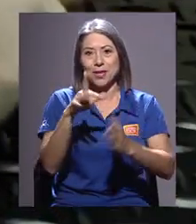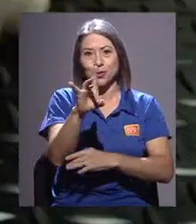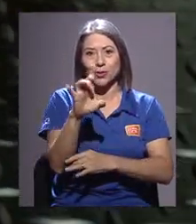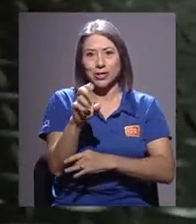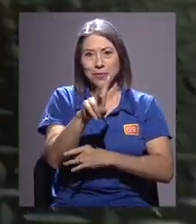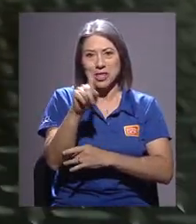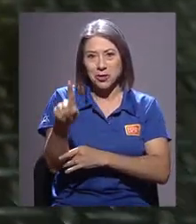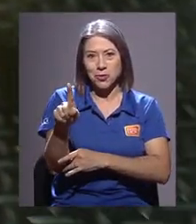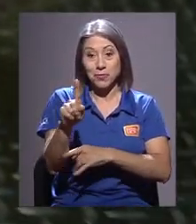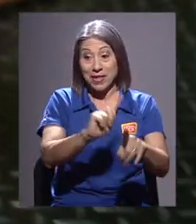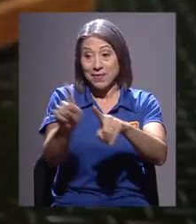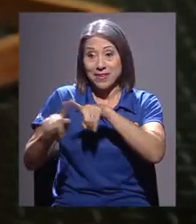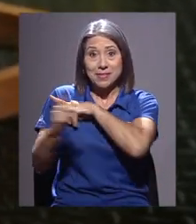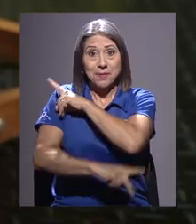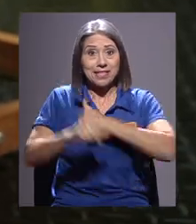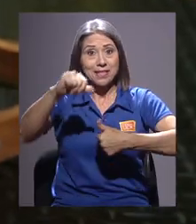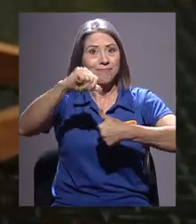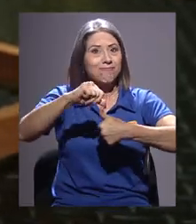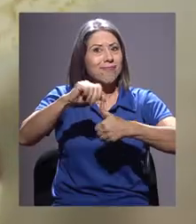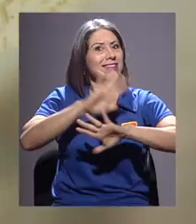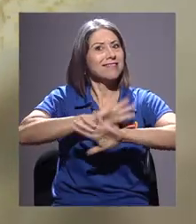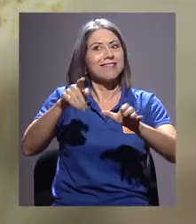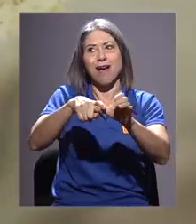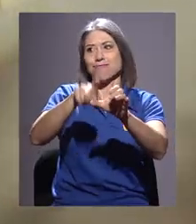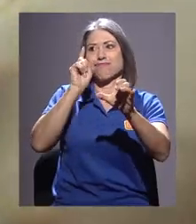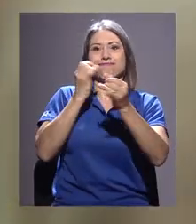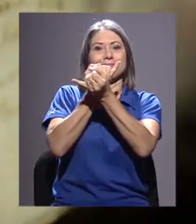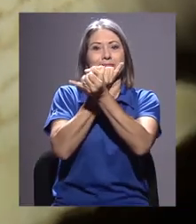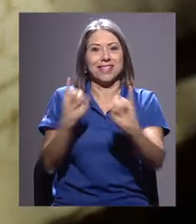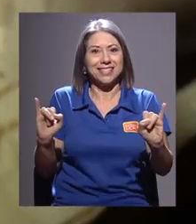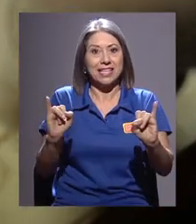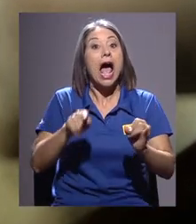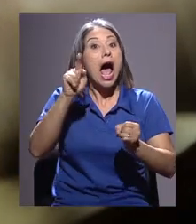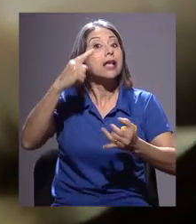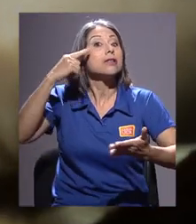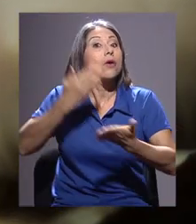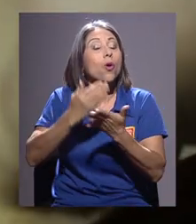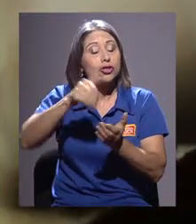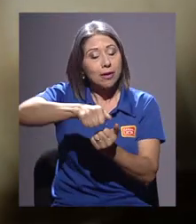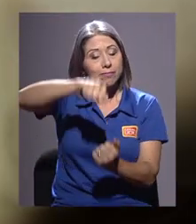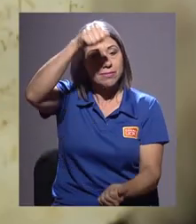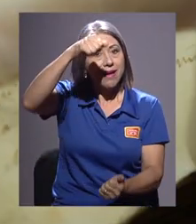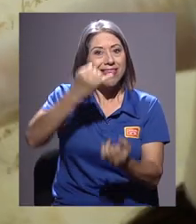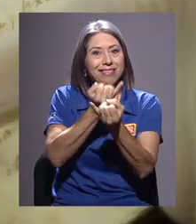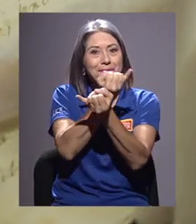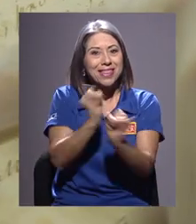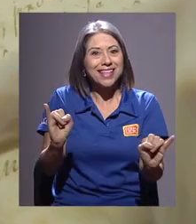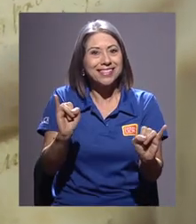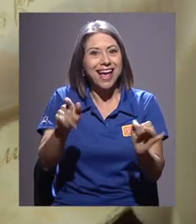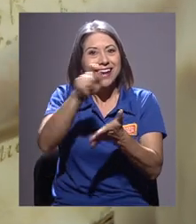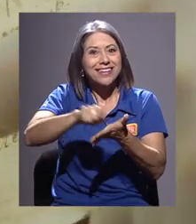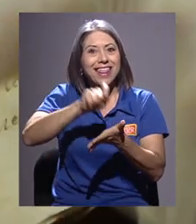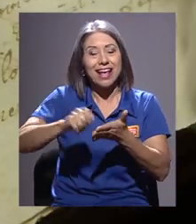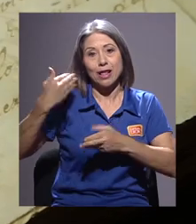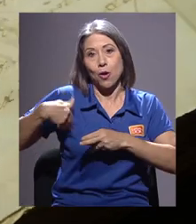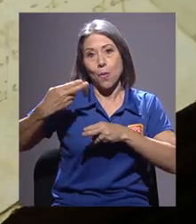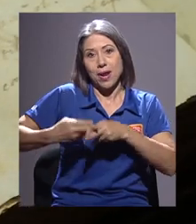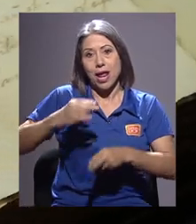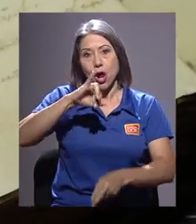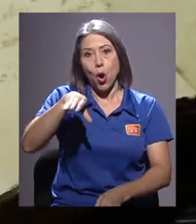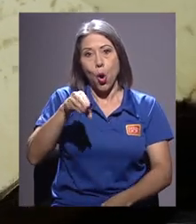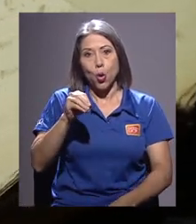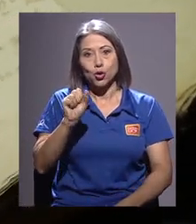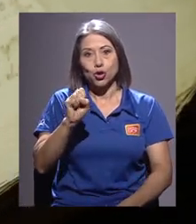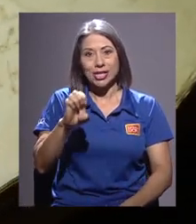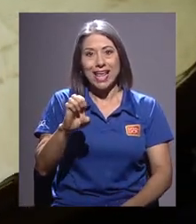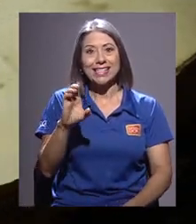los países centroamericanos decidieron independizarse. Así consta en el Acta de Independencia, redactada por José Cecilio del